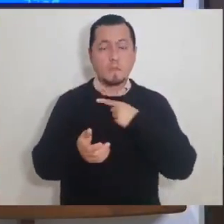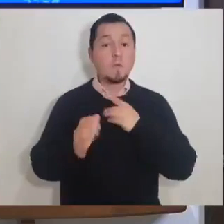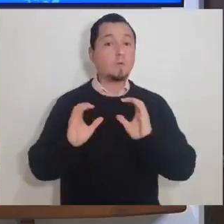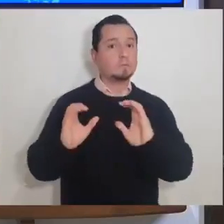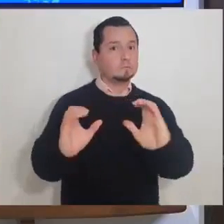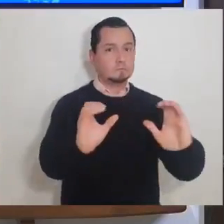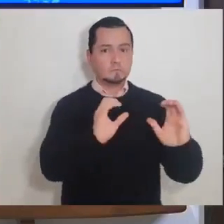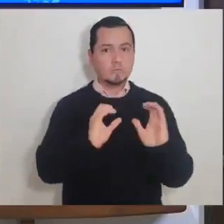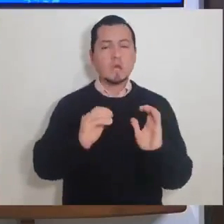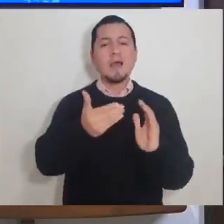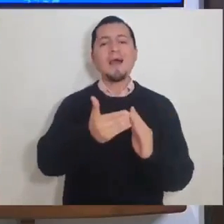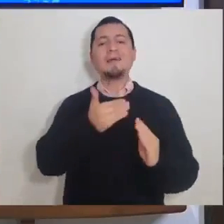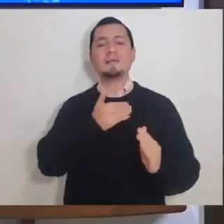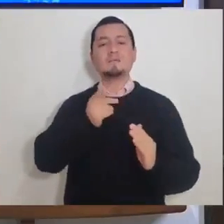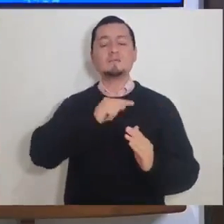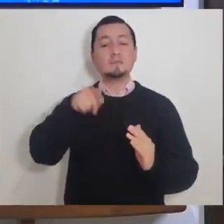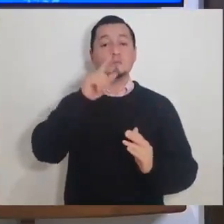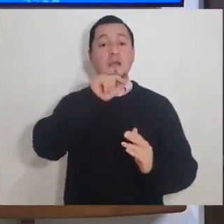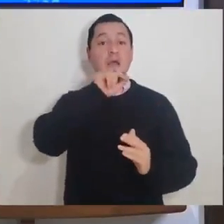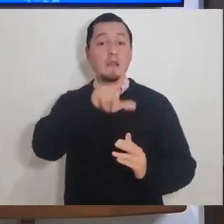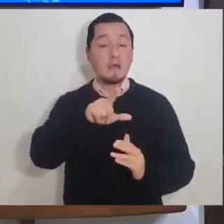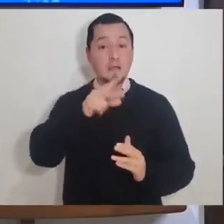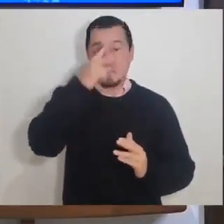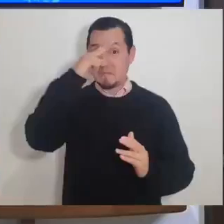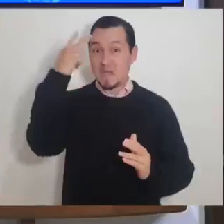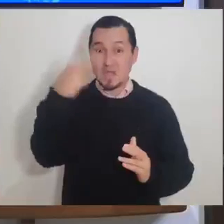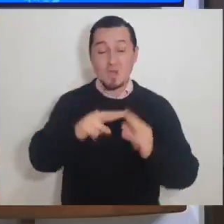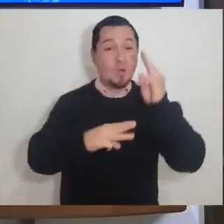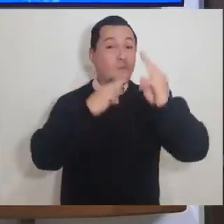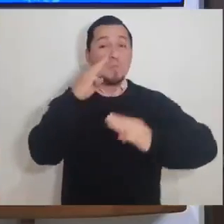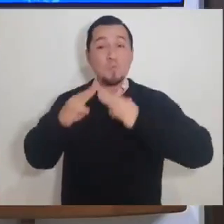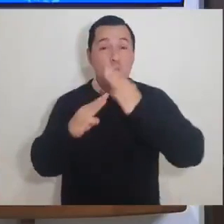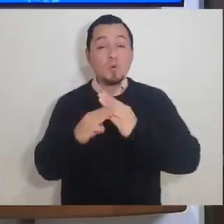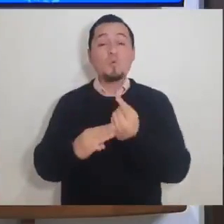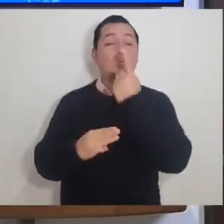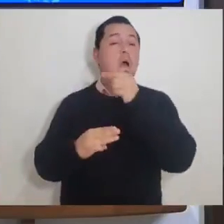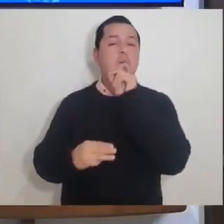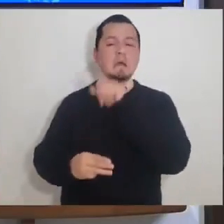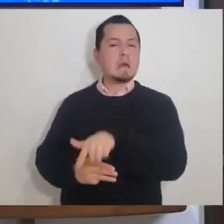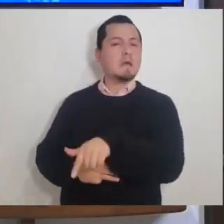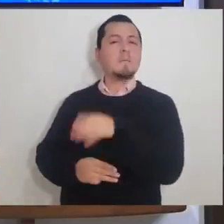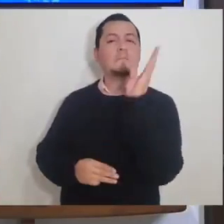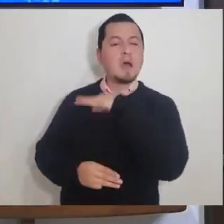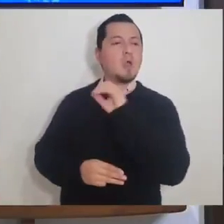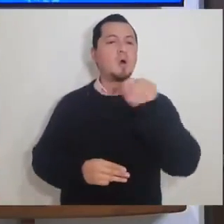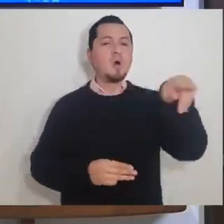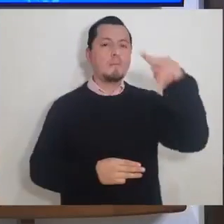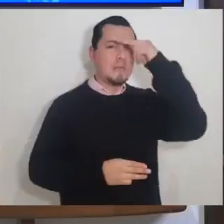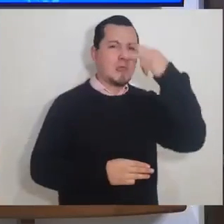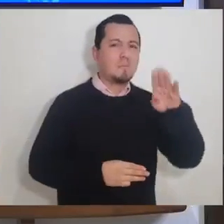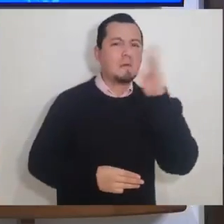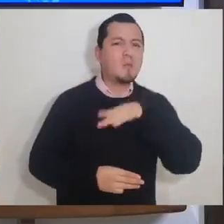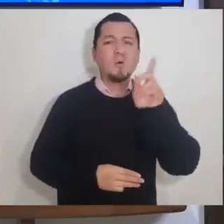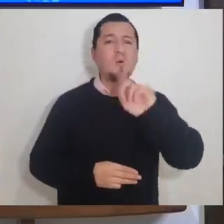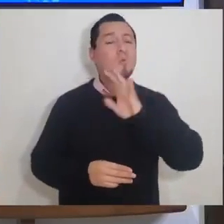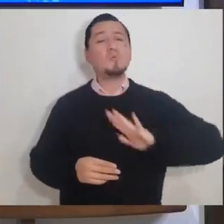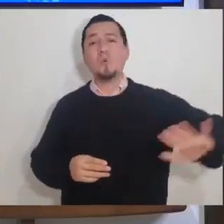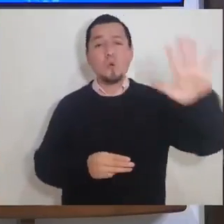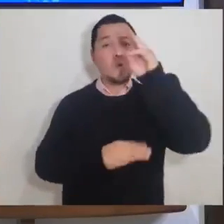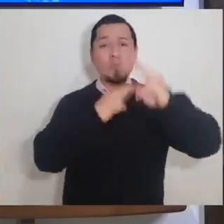que tenemos que tener cuidados extremos. No es solo Jalisco, es México y el mundo. Estamos viviendo tiempos muy difíciles.